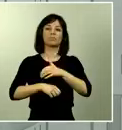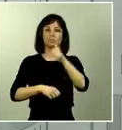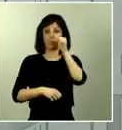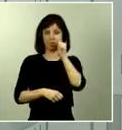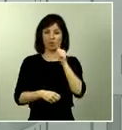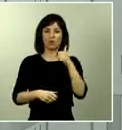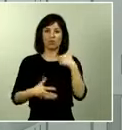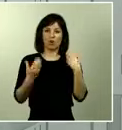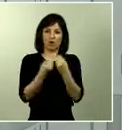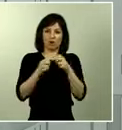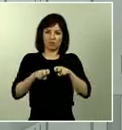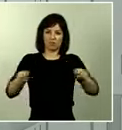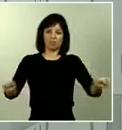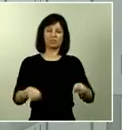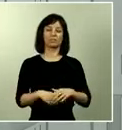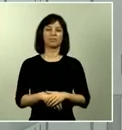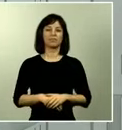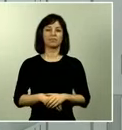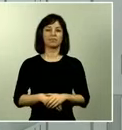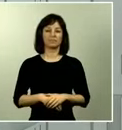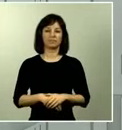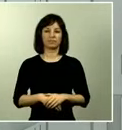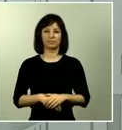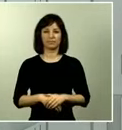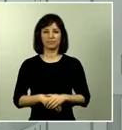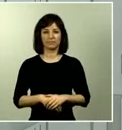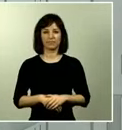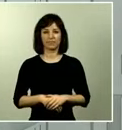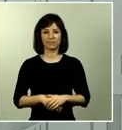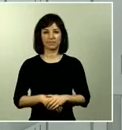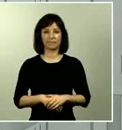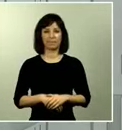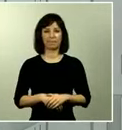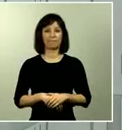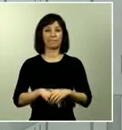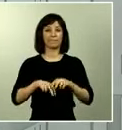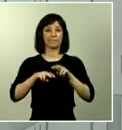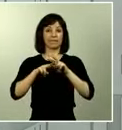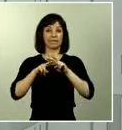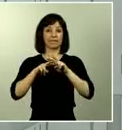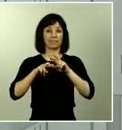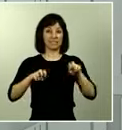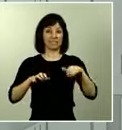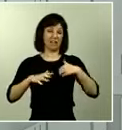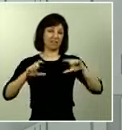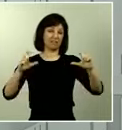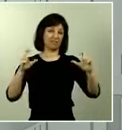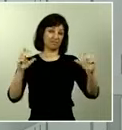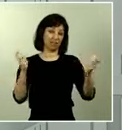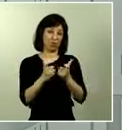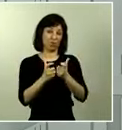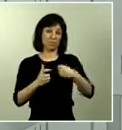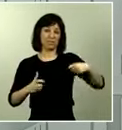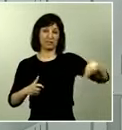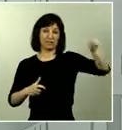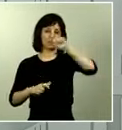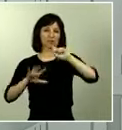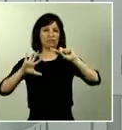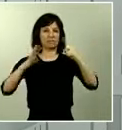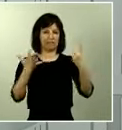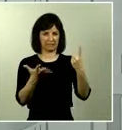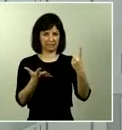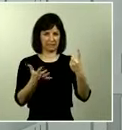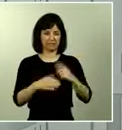sexta vez que se celebra esta conferencia de presidentes autonómicos. Quiero aprovechar esta ocasión para,